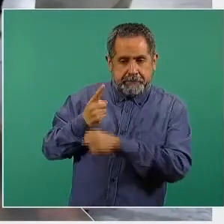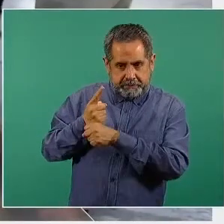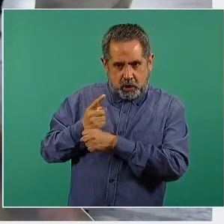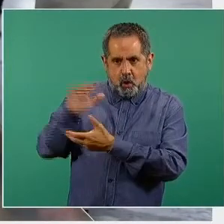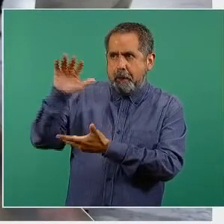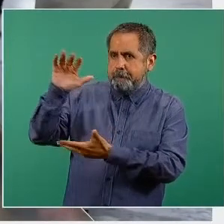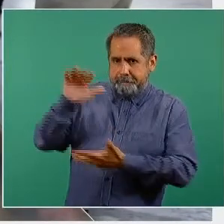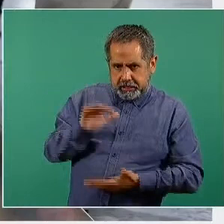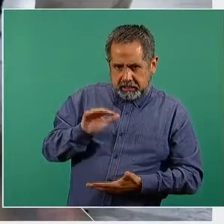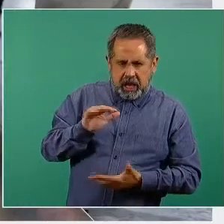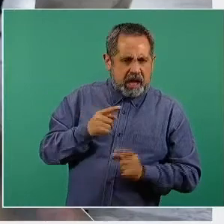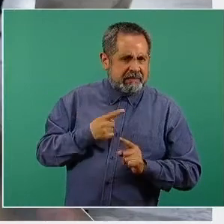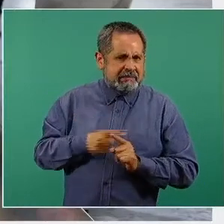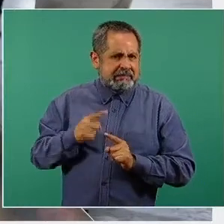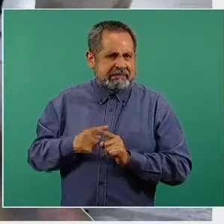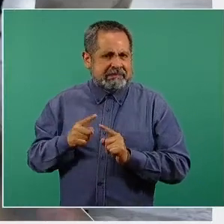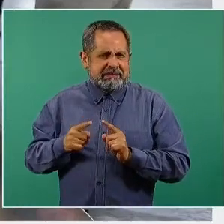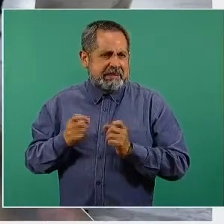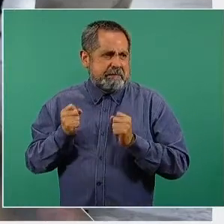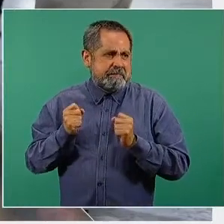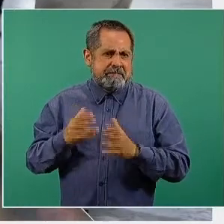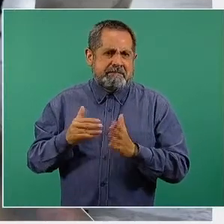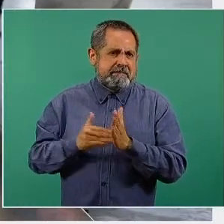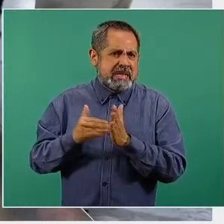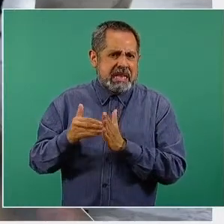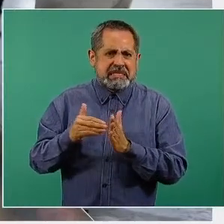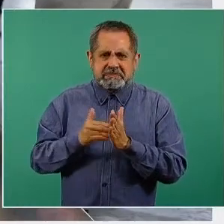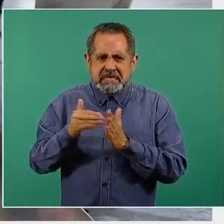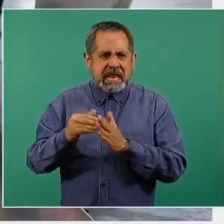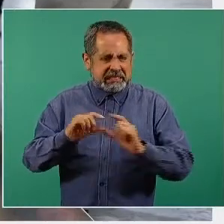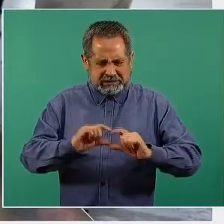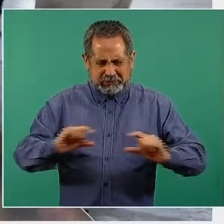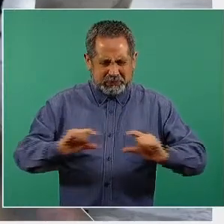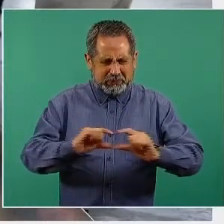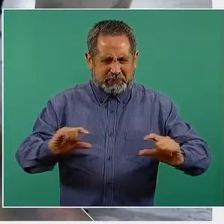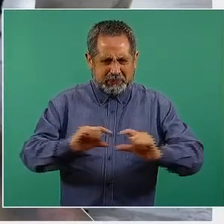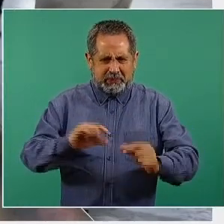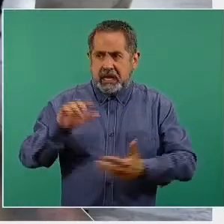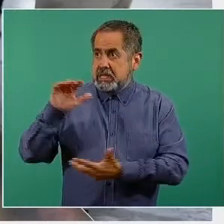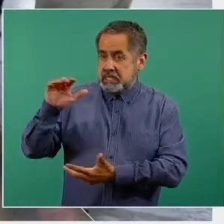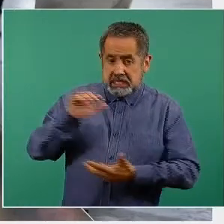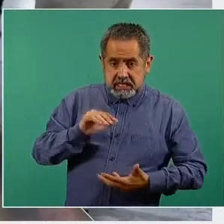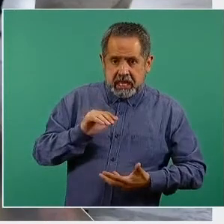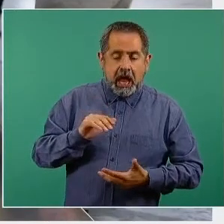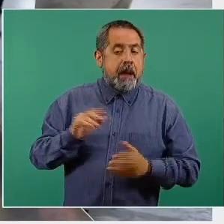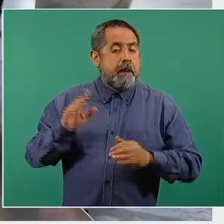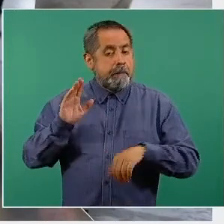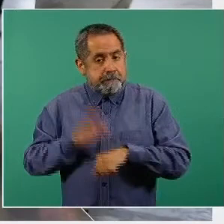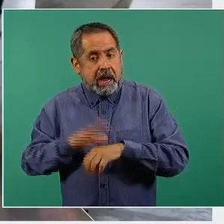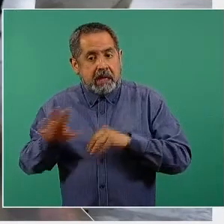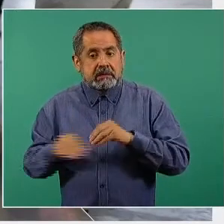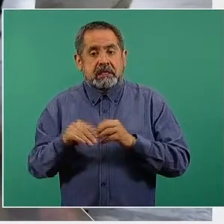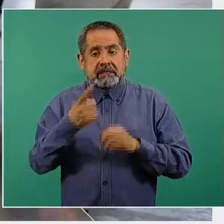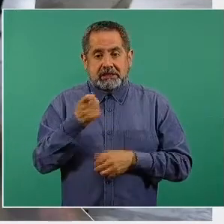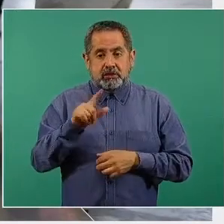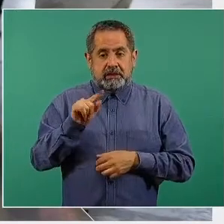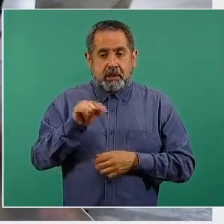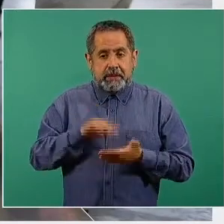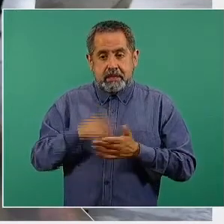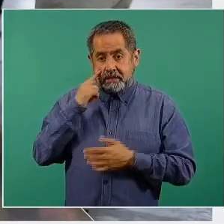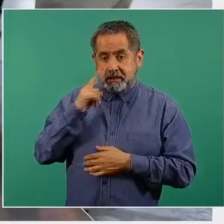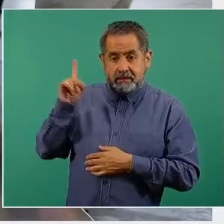varios centenas de miles de dosis, que hoy se complementan con estas 170.625